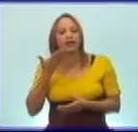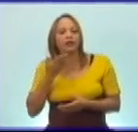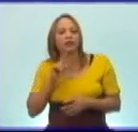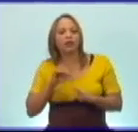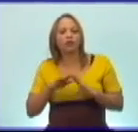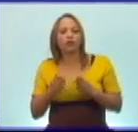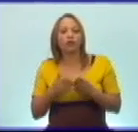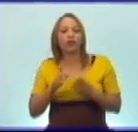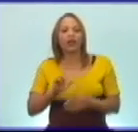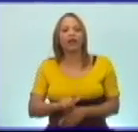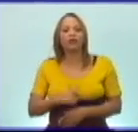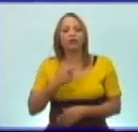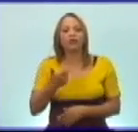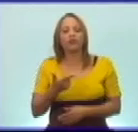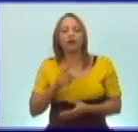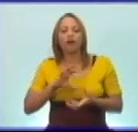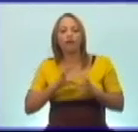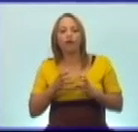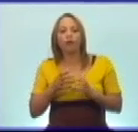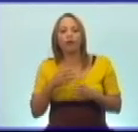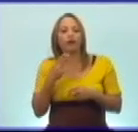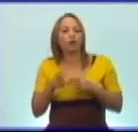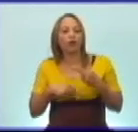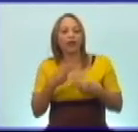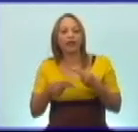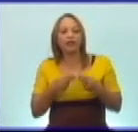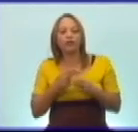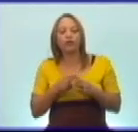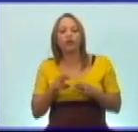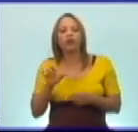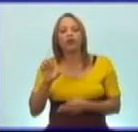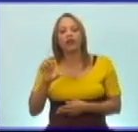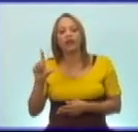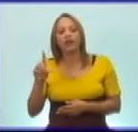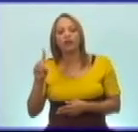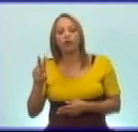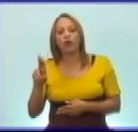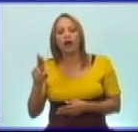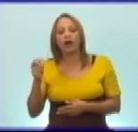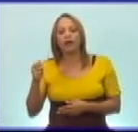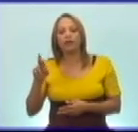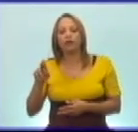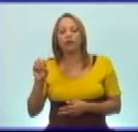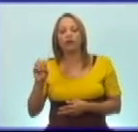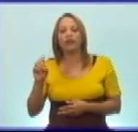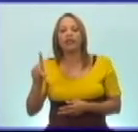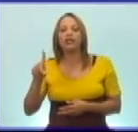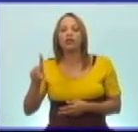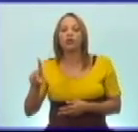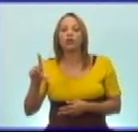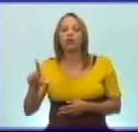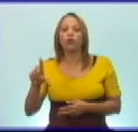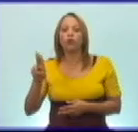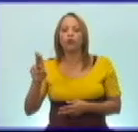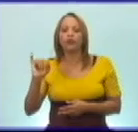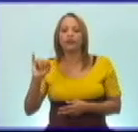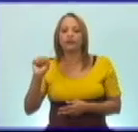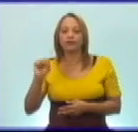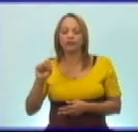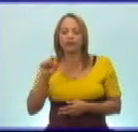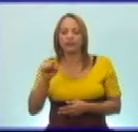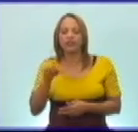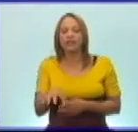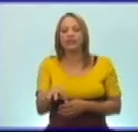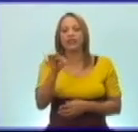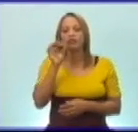actuación de Eduardo García o de Luis Alfonso Silva Tablada. Selecciona la personalidad